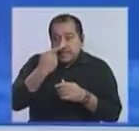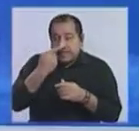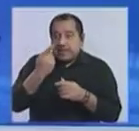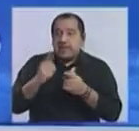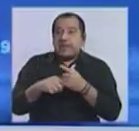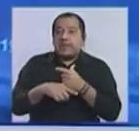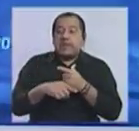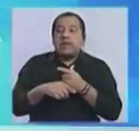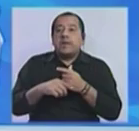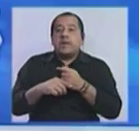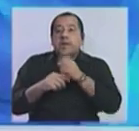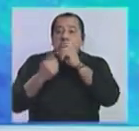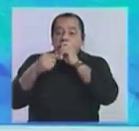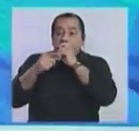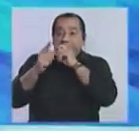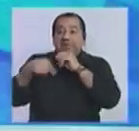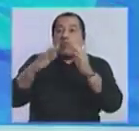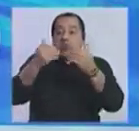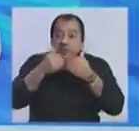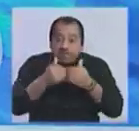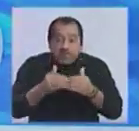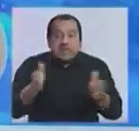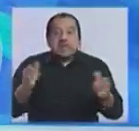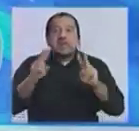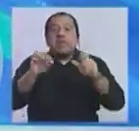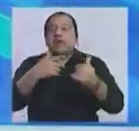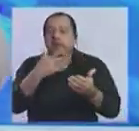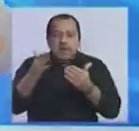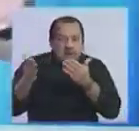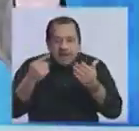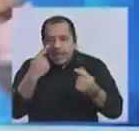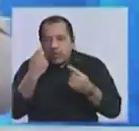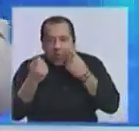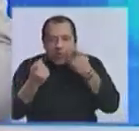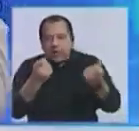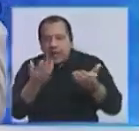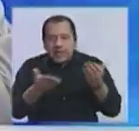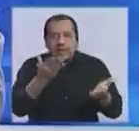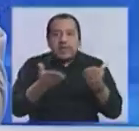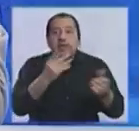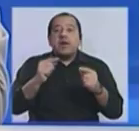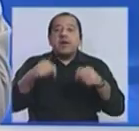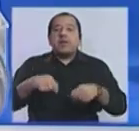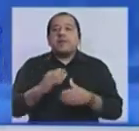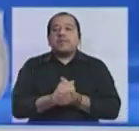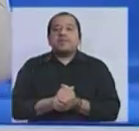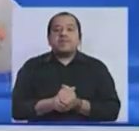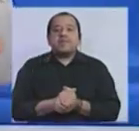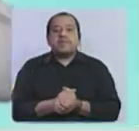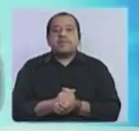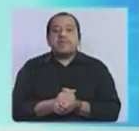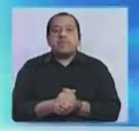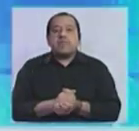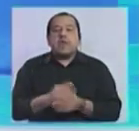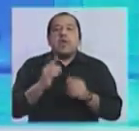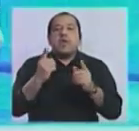cuando se empiece a medir, bueno, qué efecto tiene todo esto de lo que estamos hablando. Solo una